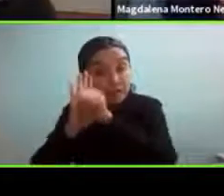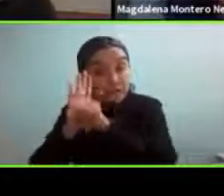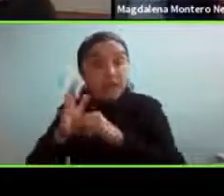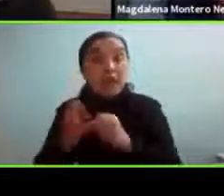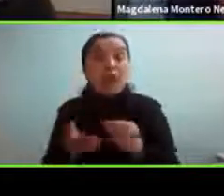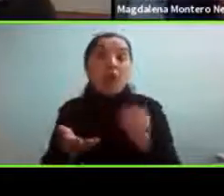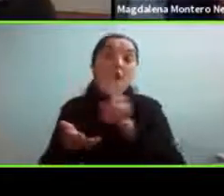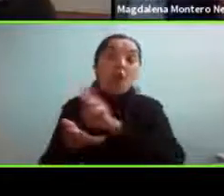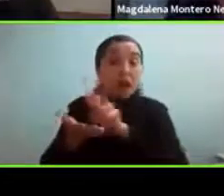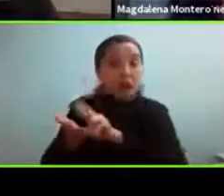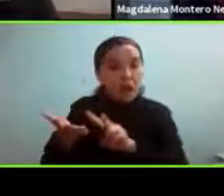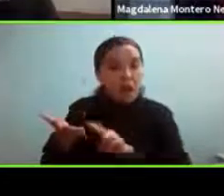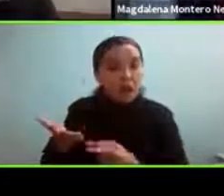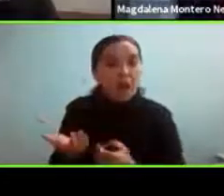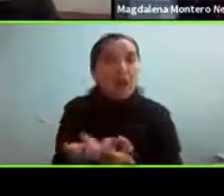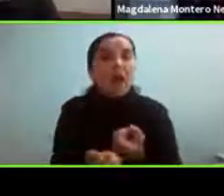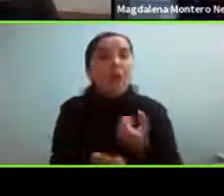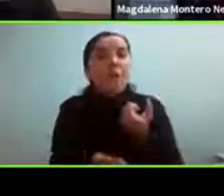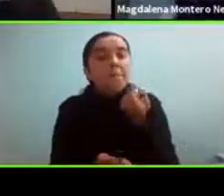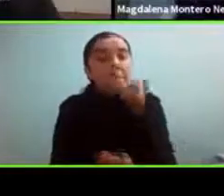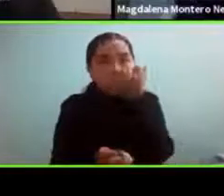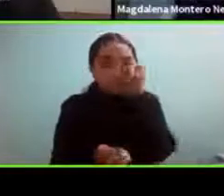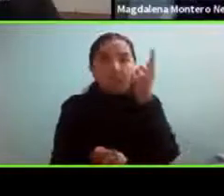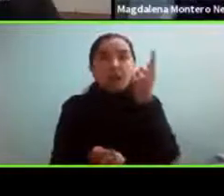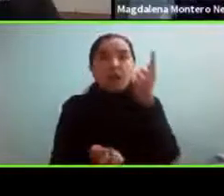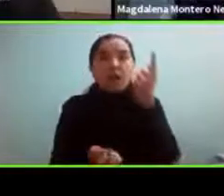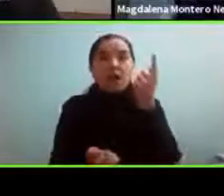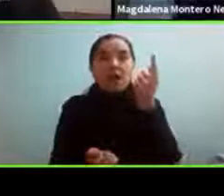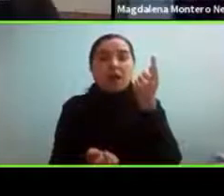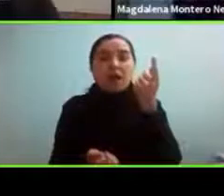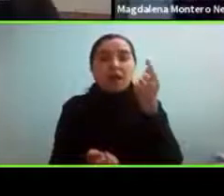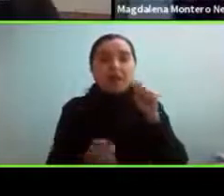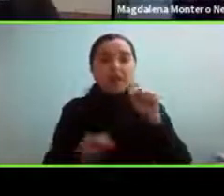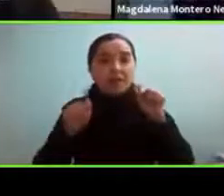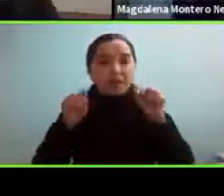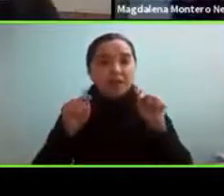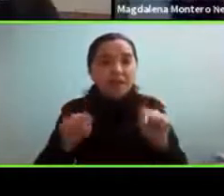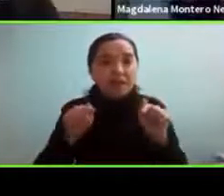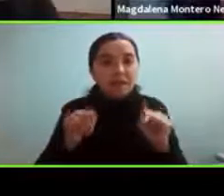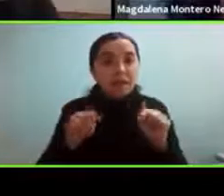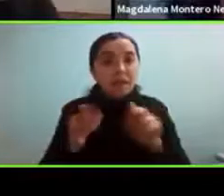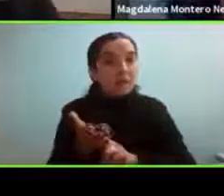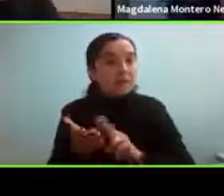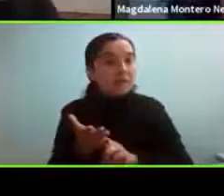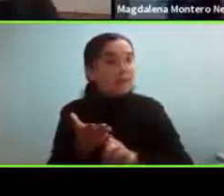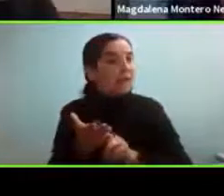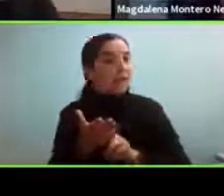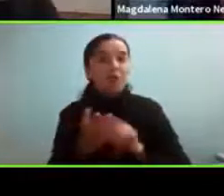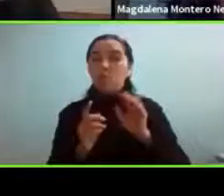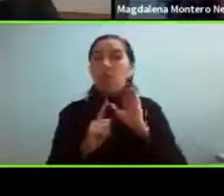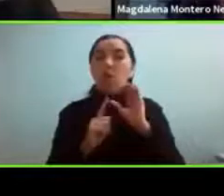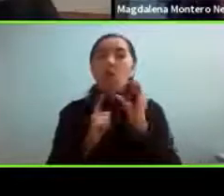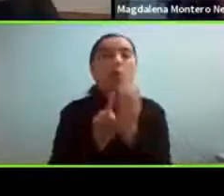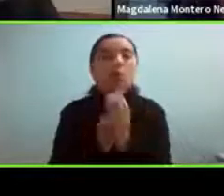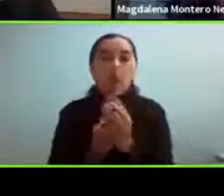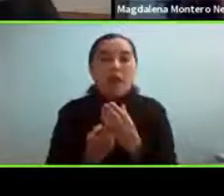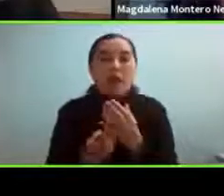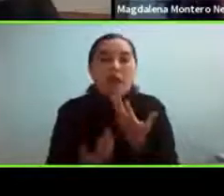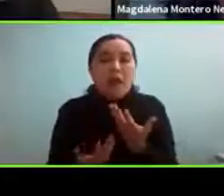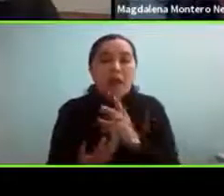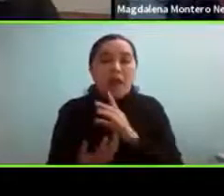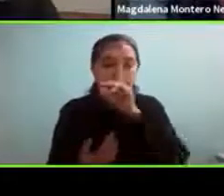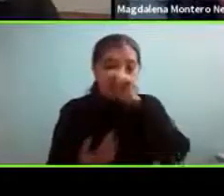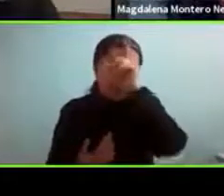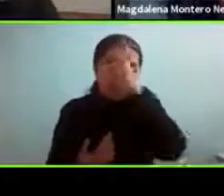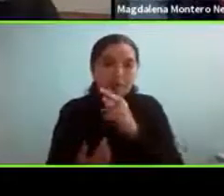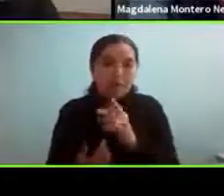etcétera es que las personas han podido ir comprendiéndome porque en realidad la gente no está en la cultura popular el autismo